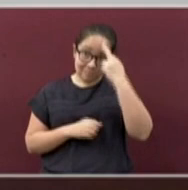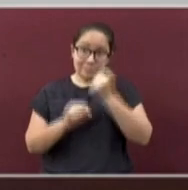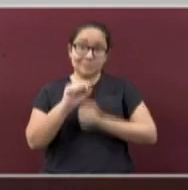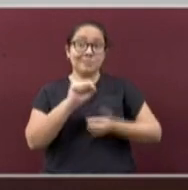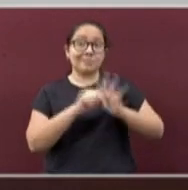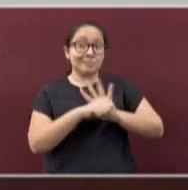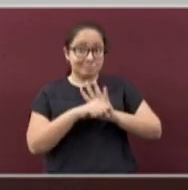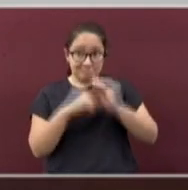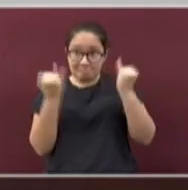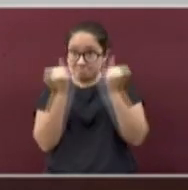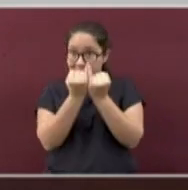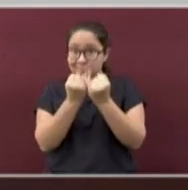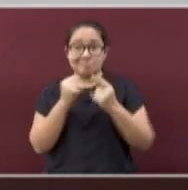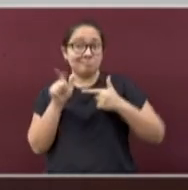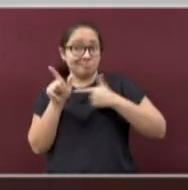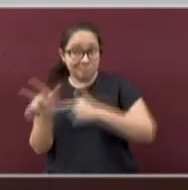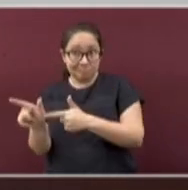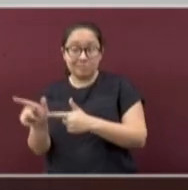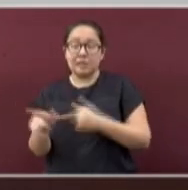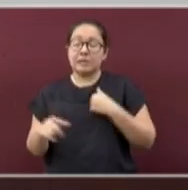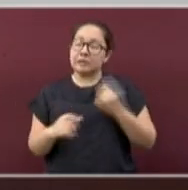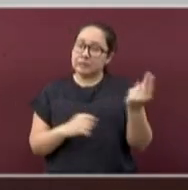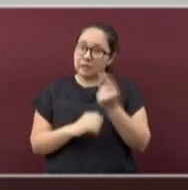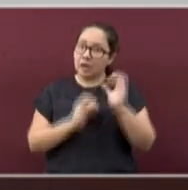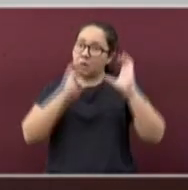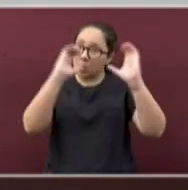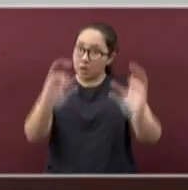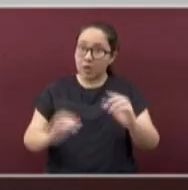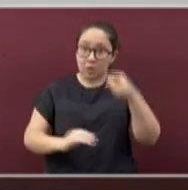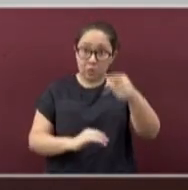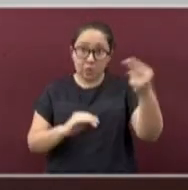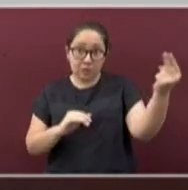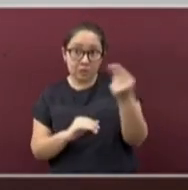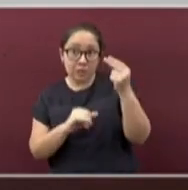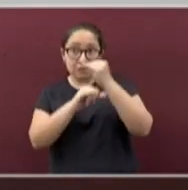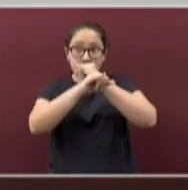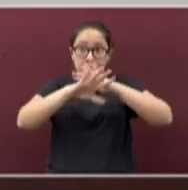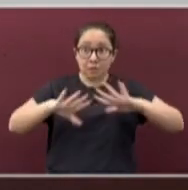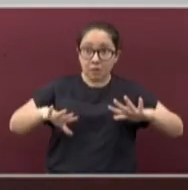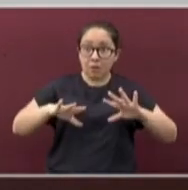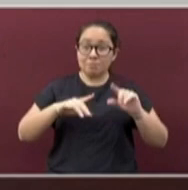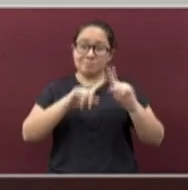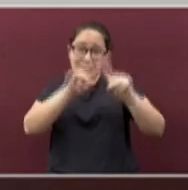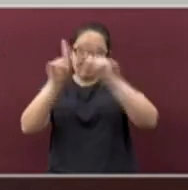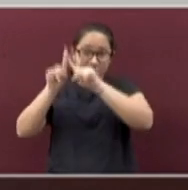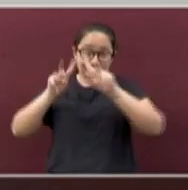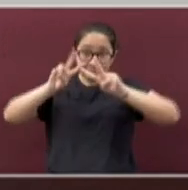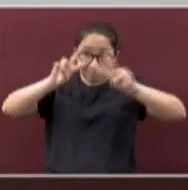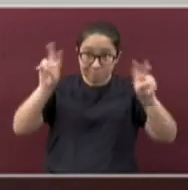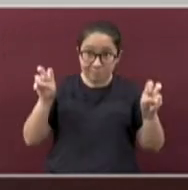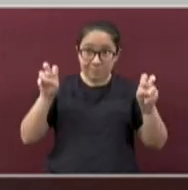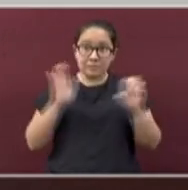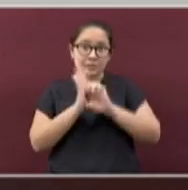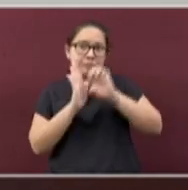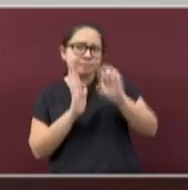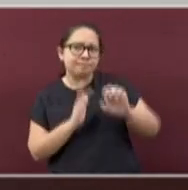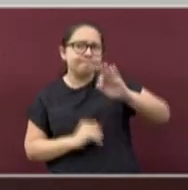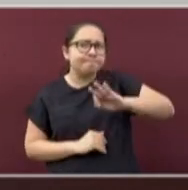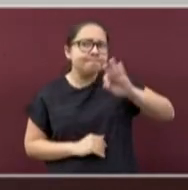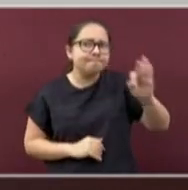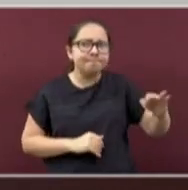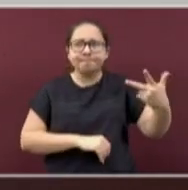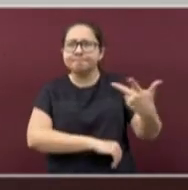-19. Si requiere más información sobre este u otros temas, como la fecha de